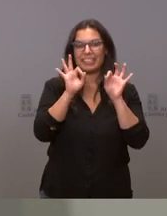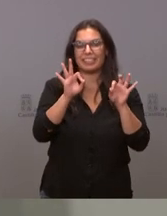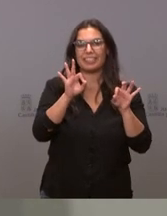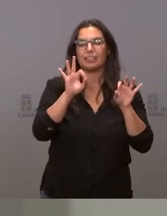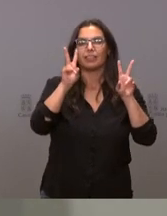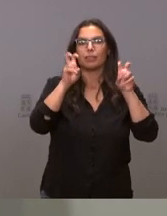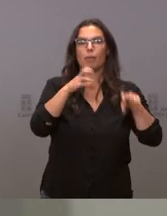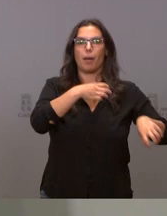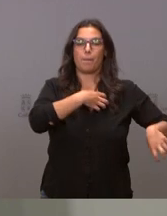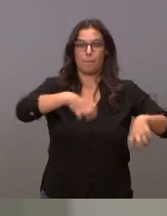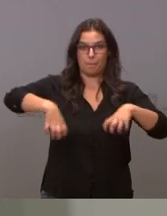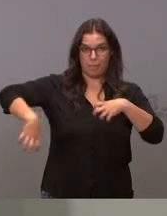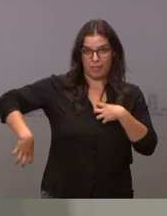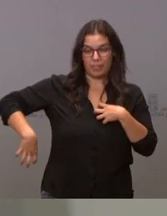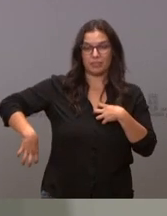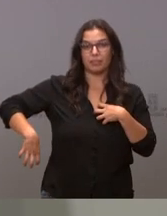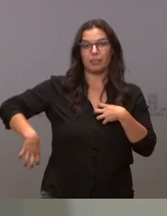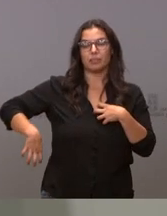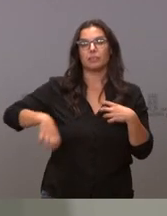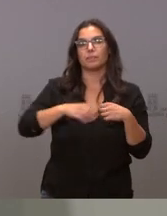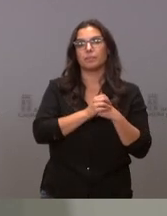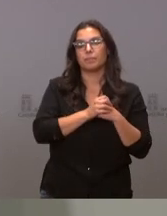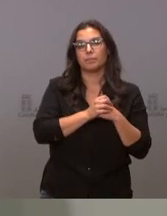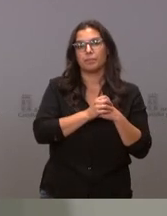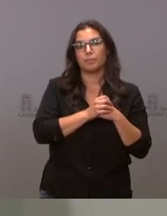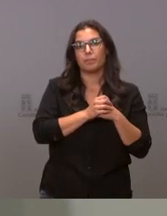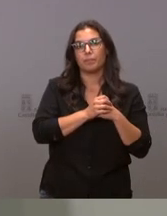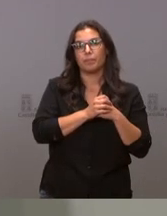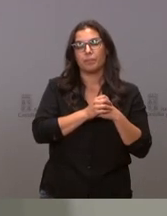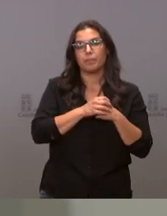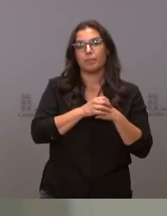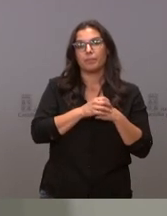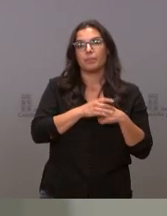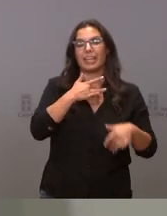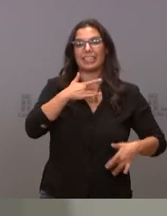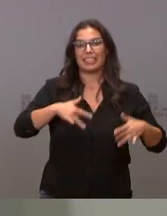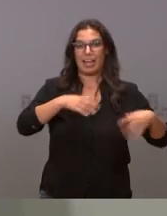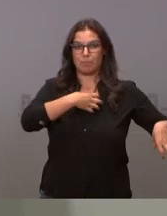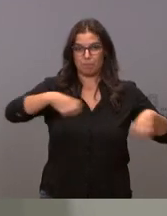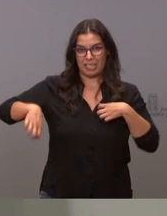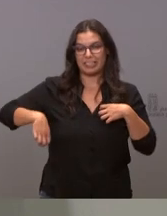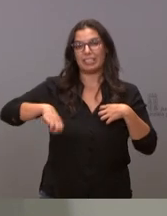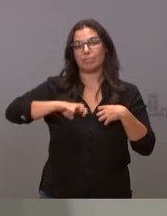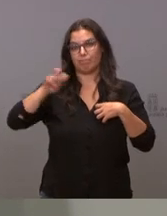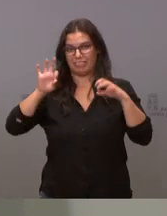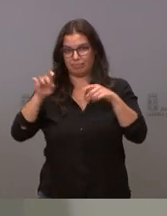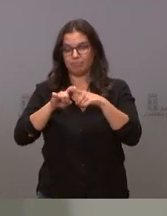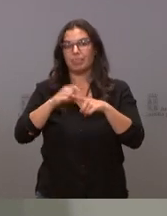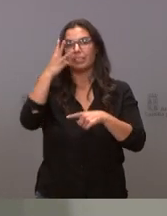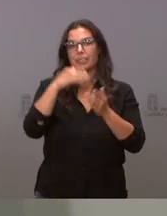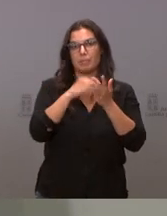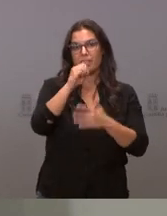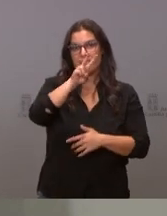de órganos progenitores hematopoyéticos trasplantes de órganos sólidos en Castellón 3028 y en tratamiento con